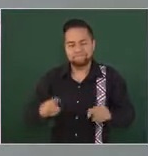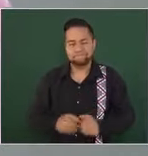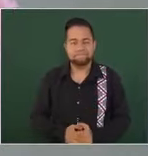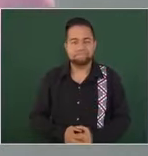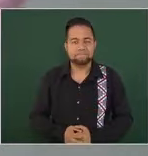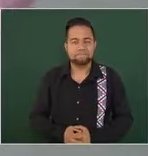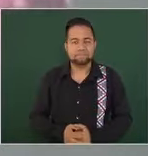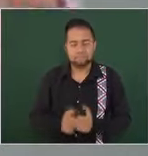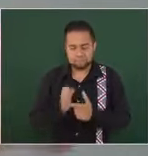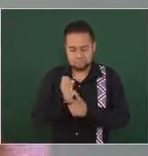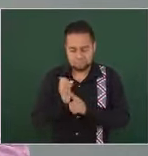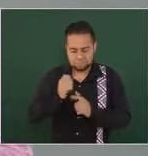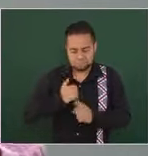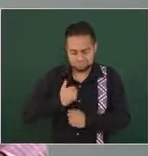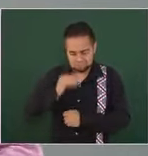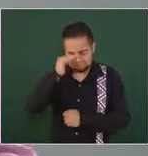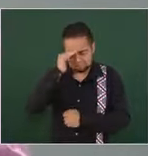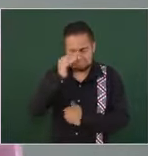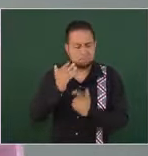pensé cómo hacerle